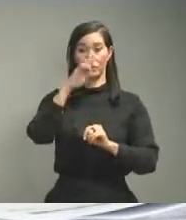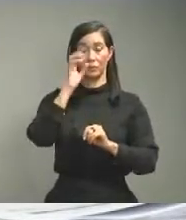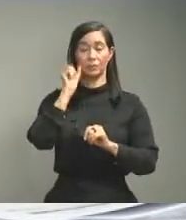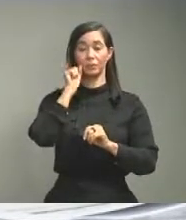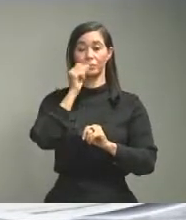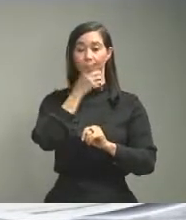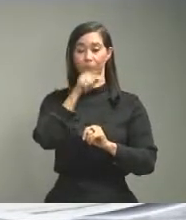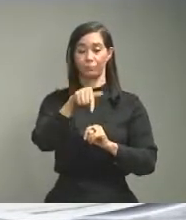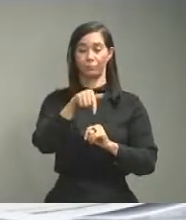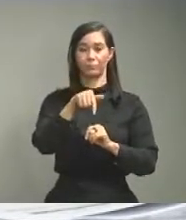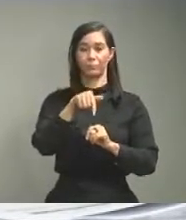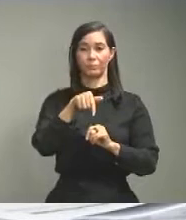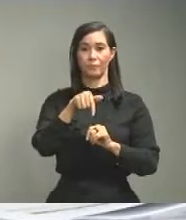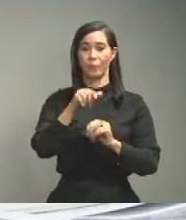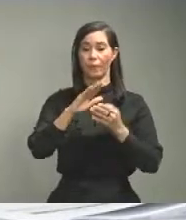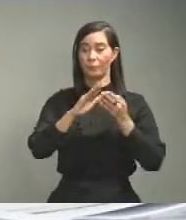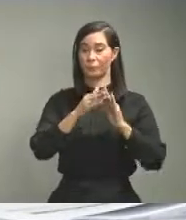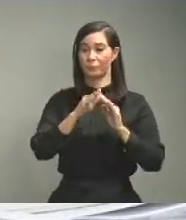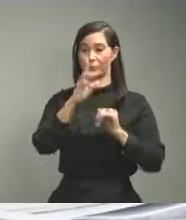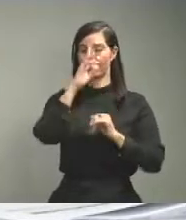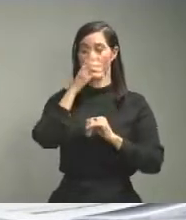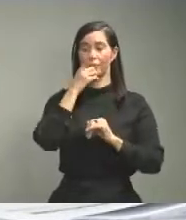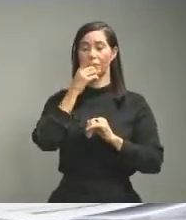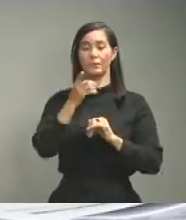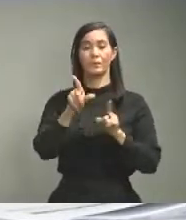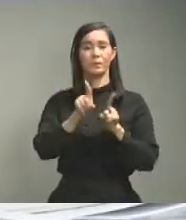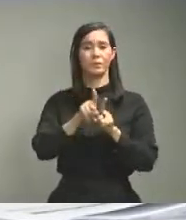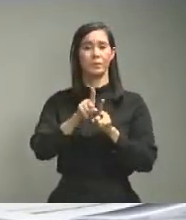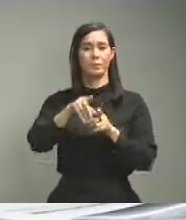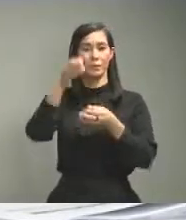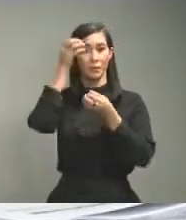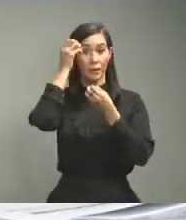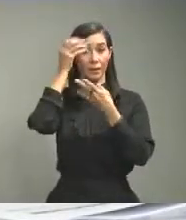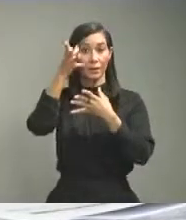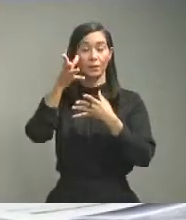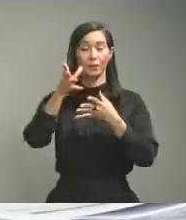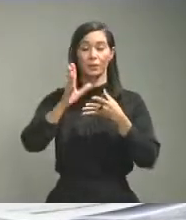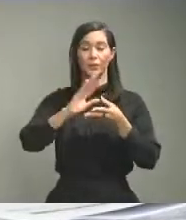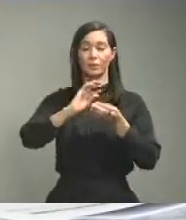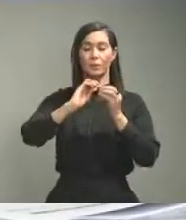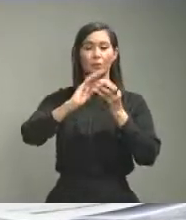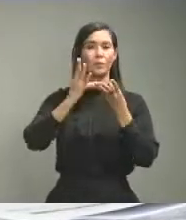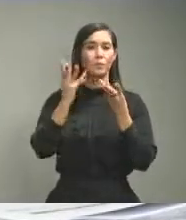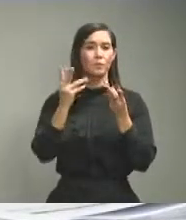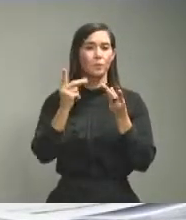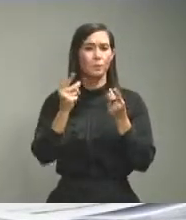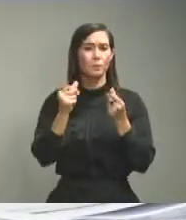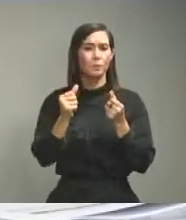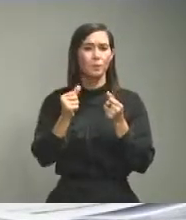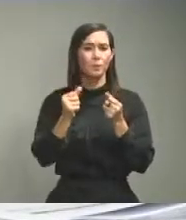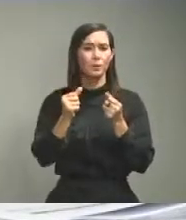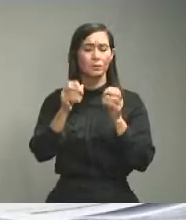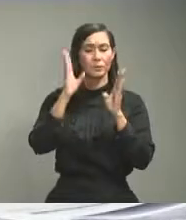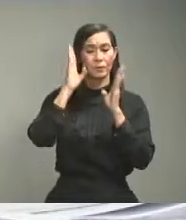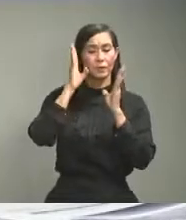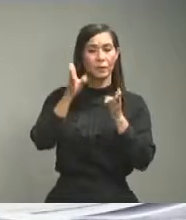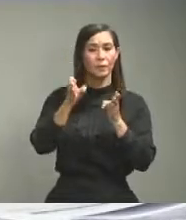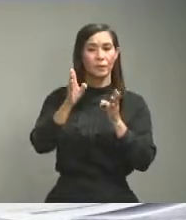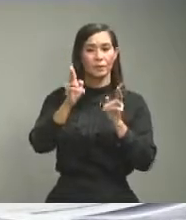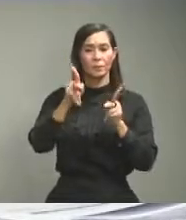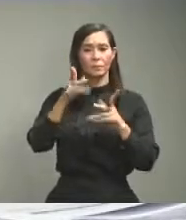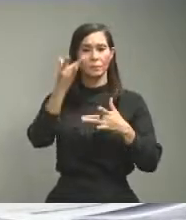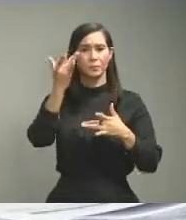Igualmente anunciamos que el número de asistencias médicas remotas ascendió